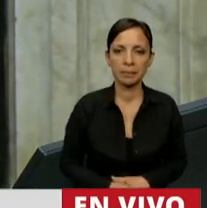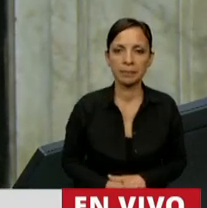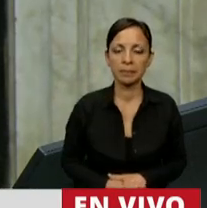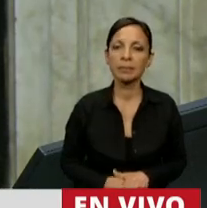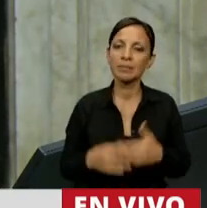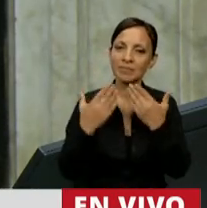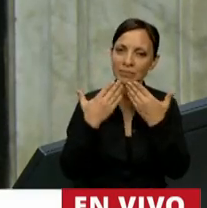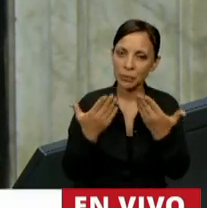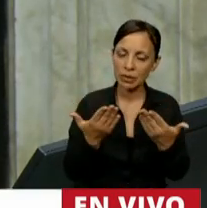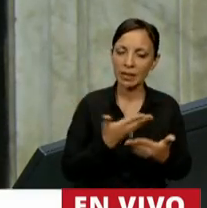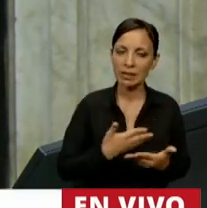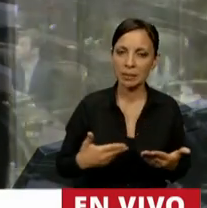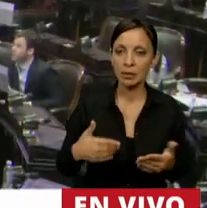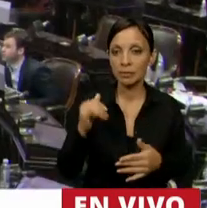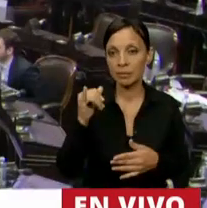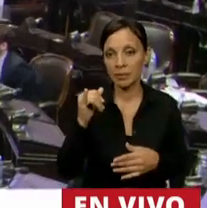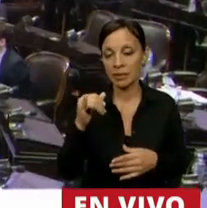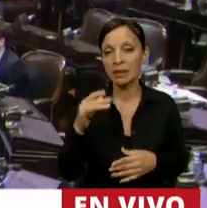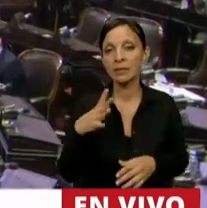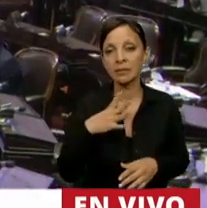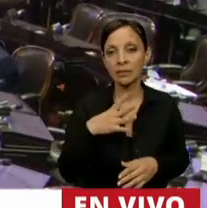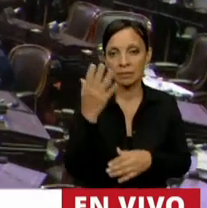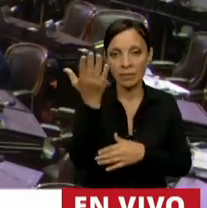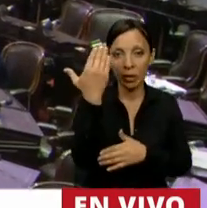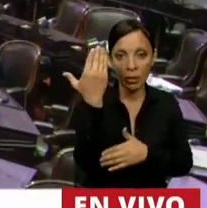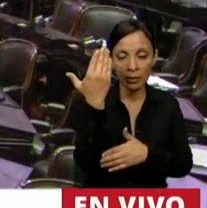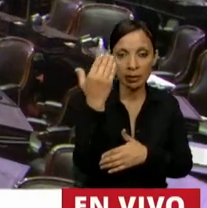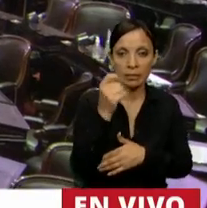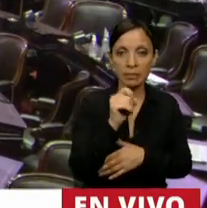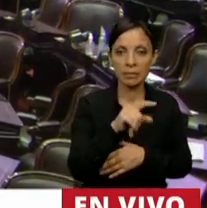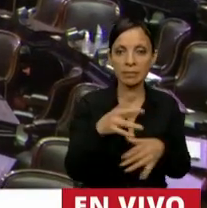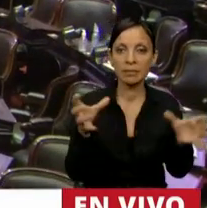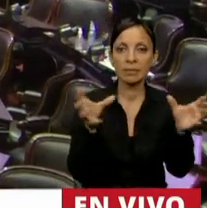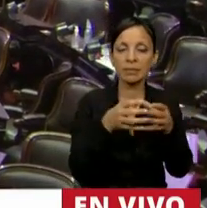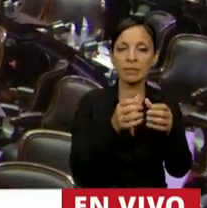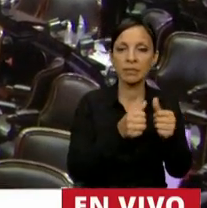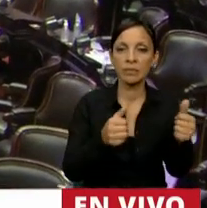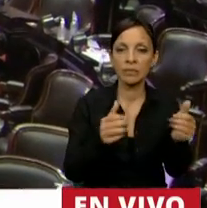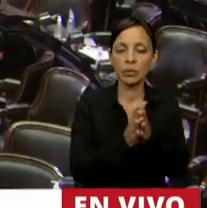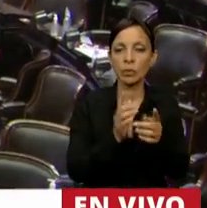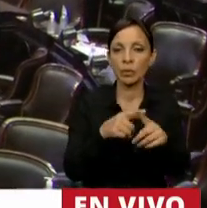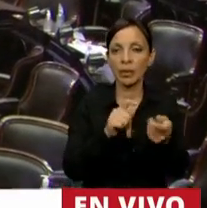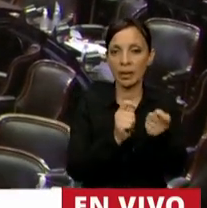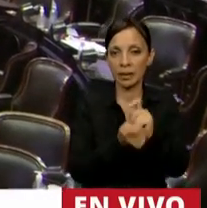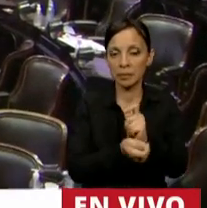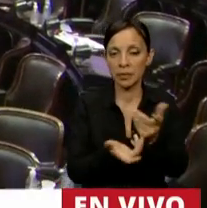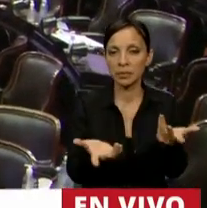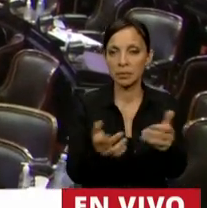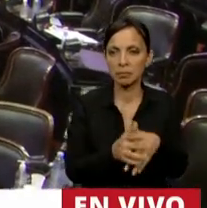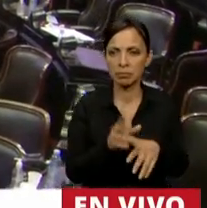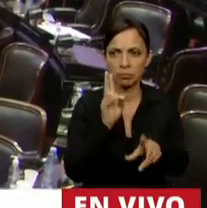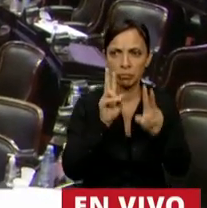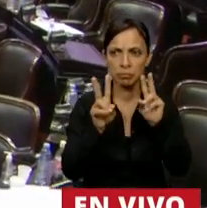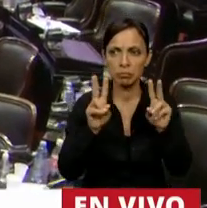Muchas gracias, Presidente. Si quedan solo oradores del Frente Juntos por el Cambio, porque vemos